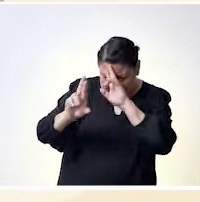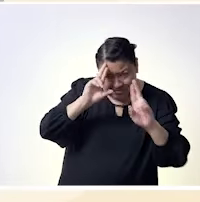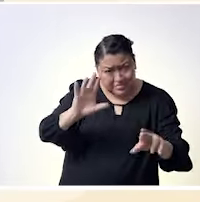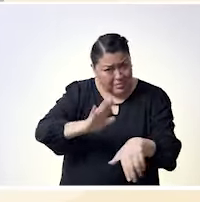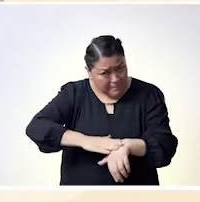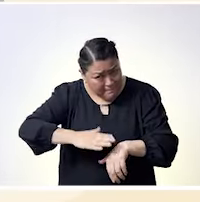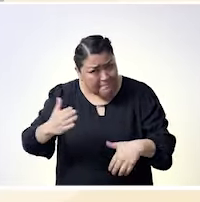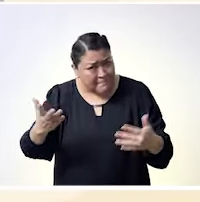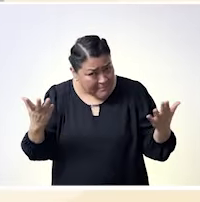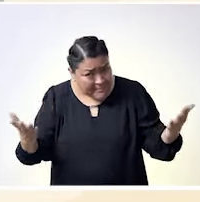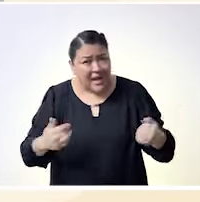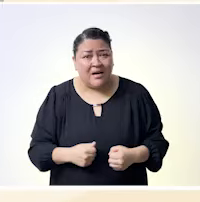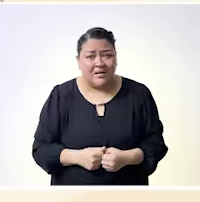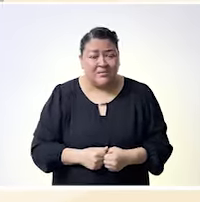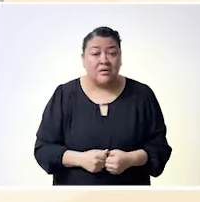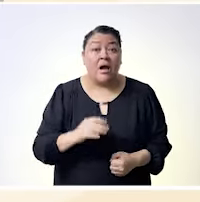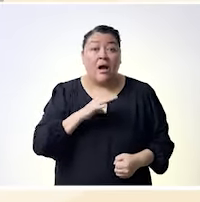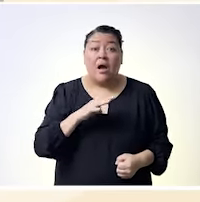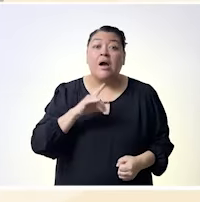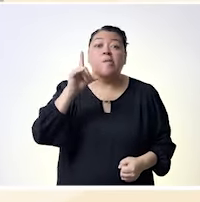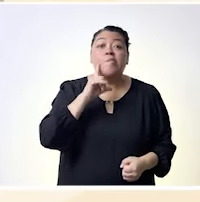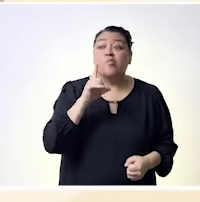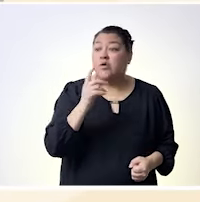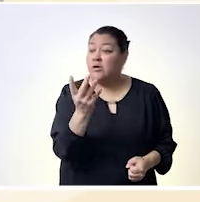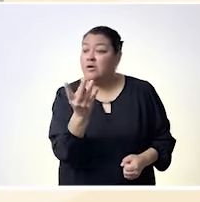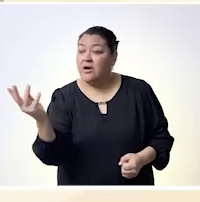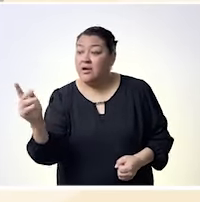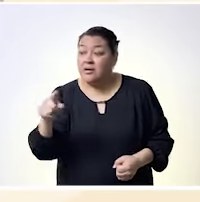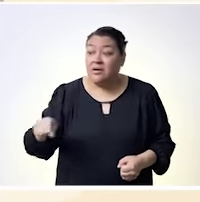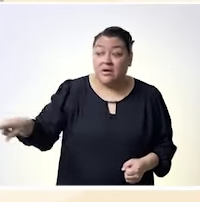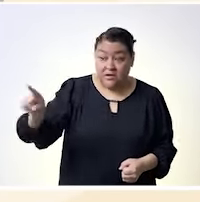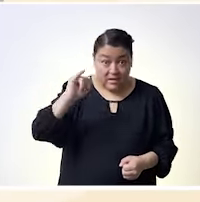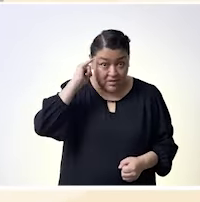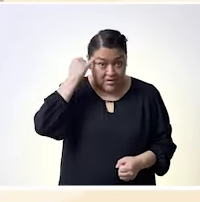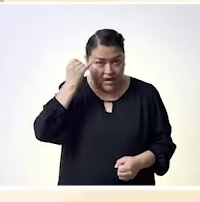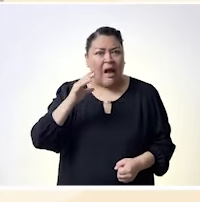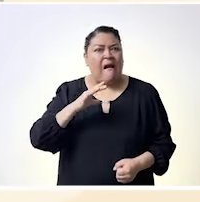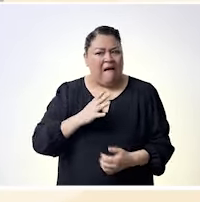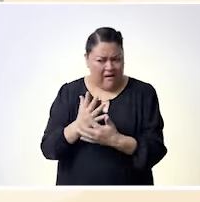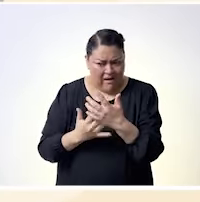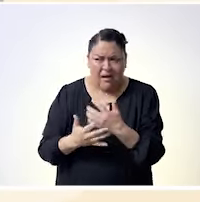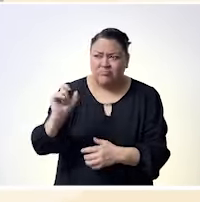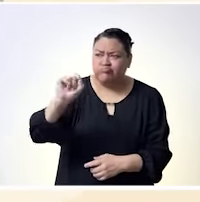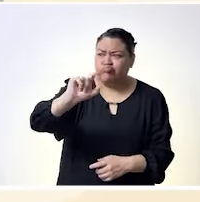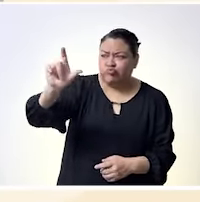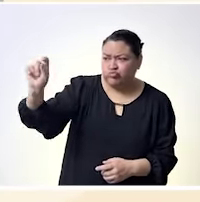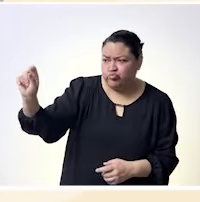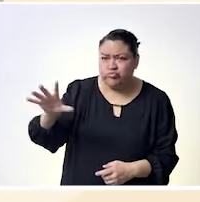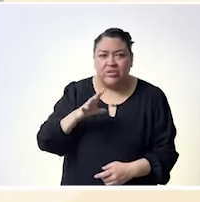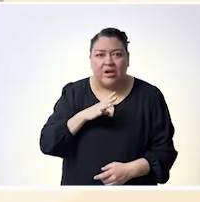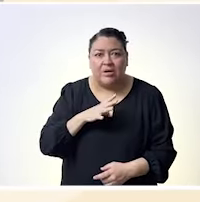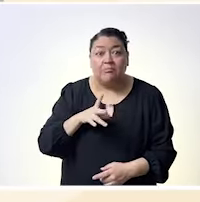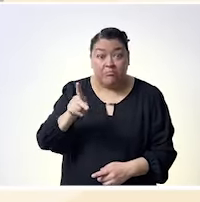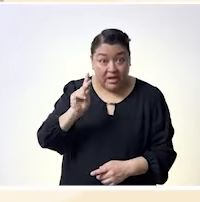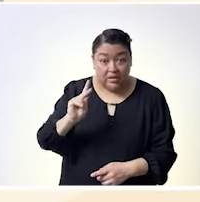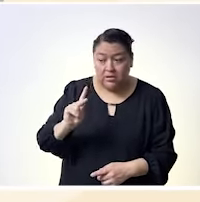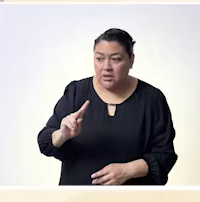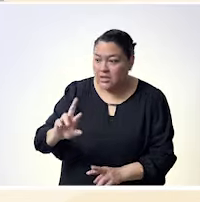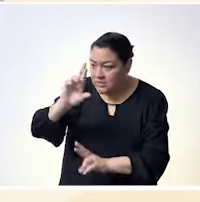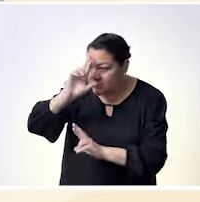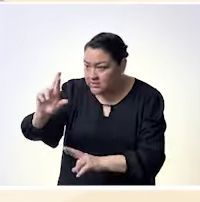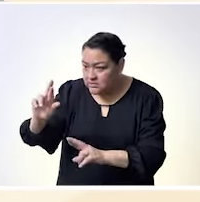pero independientemente de eso o sea estamos en la batalla y en esta batalla de igualdad